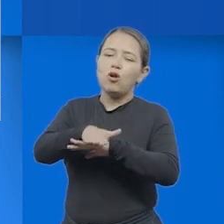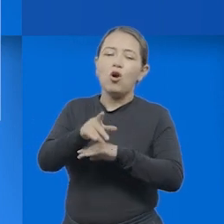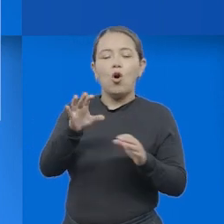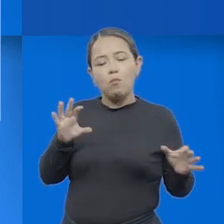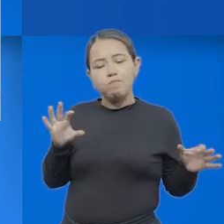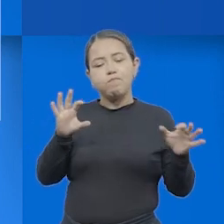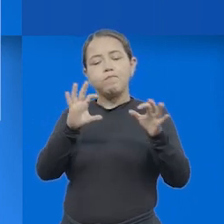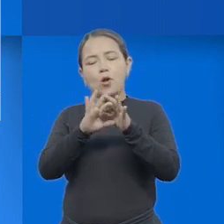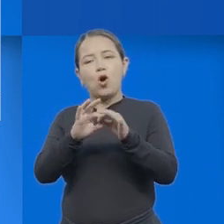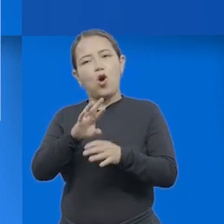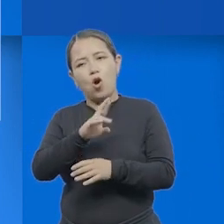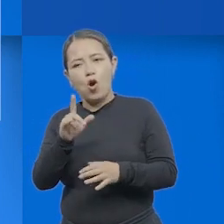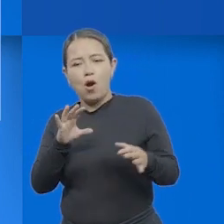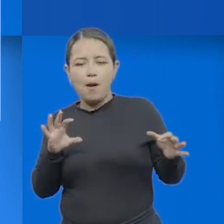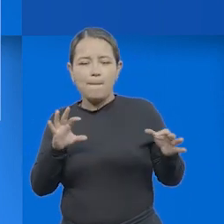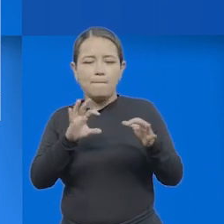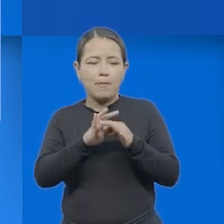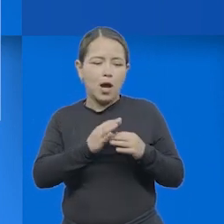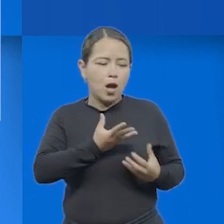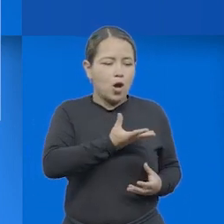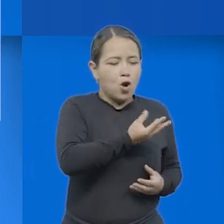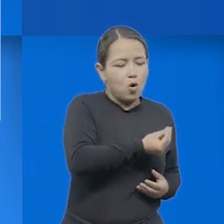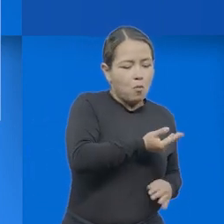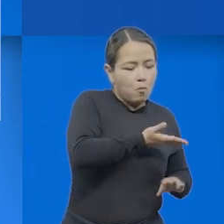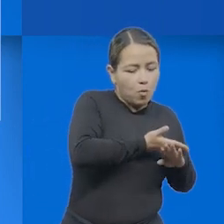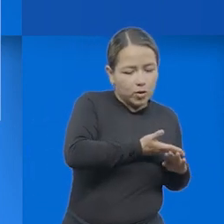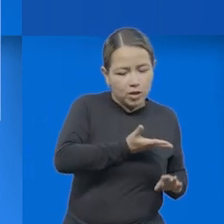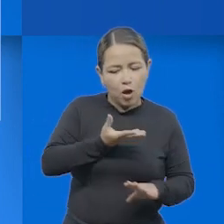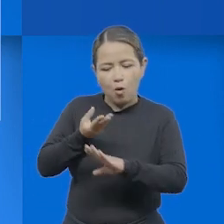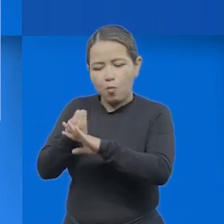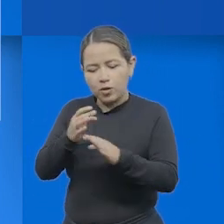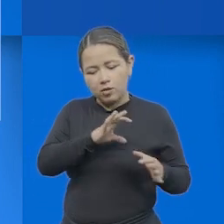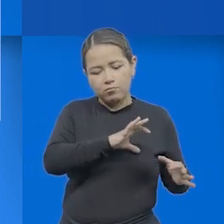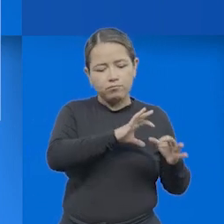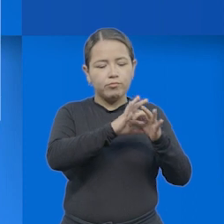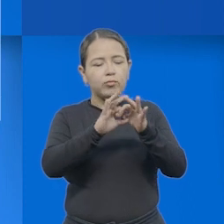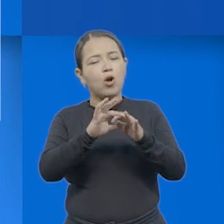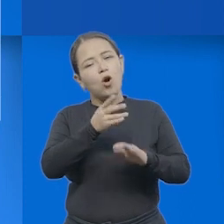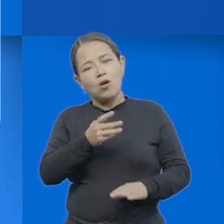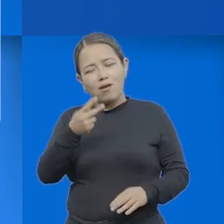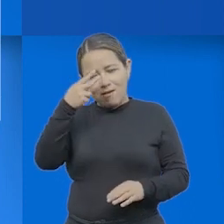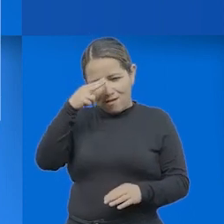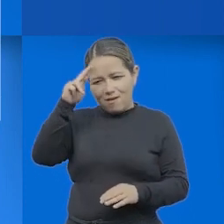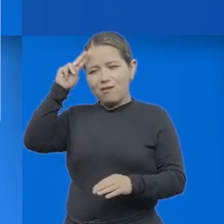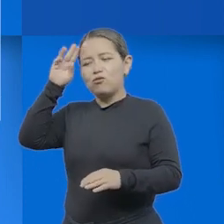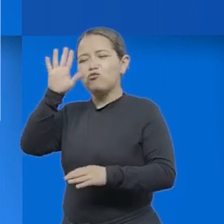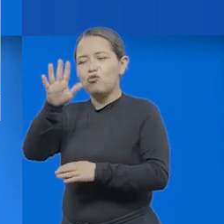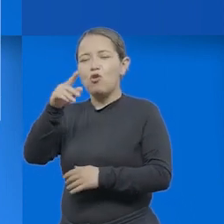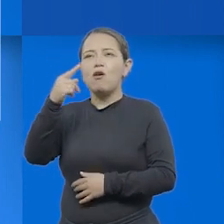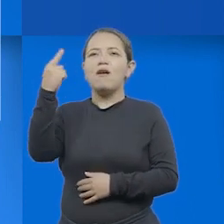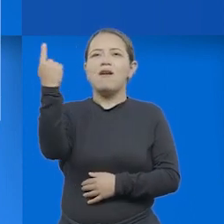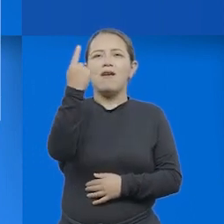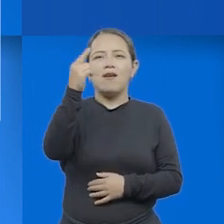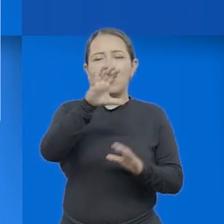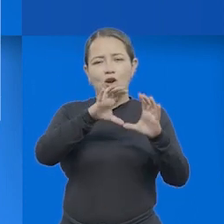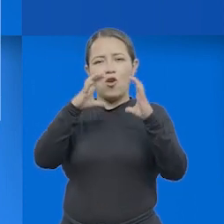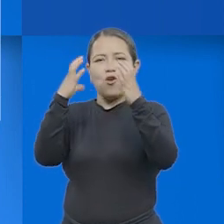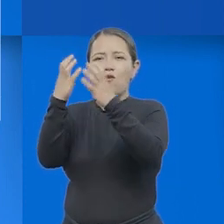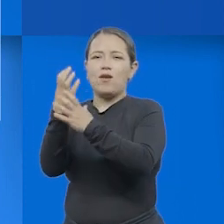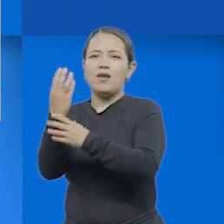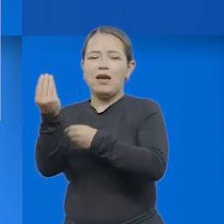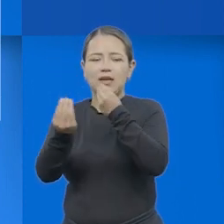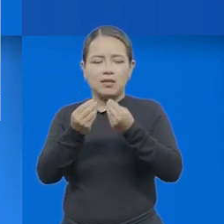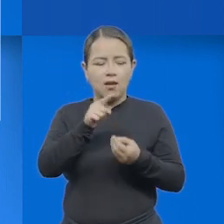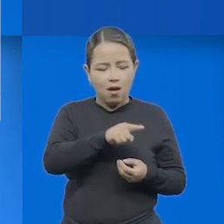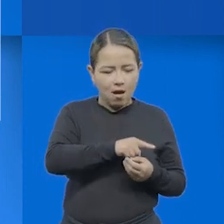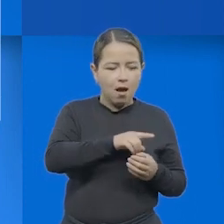conectivas unen temáticamente dos conjuntos de proposiciones y las inferencias globales que ayudan a